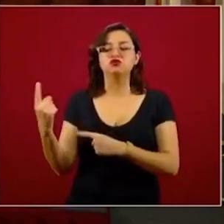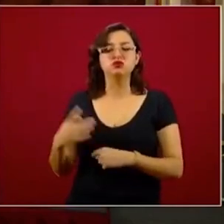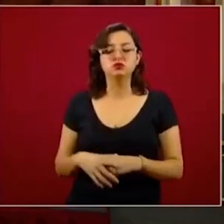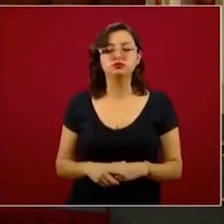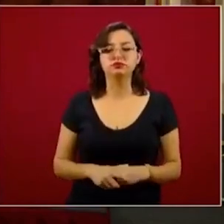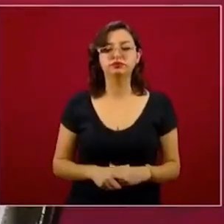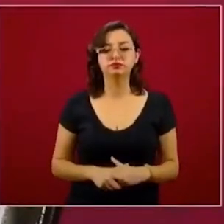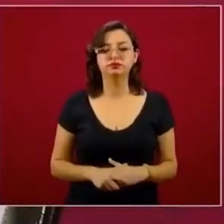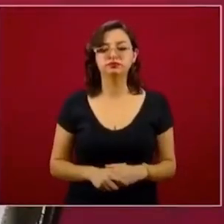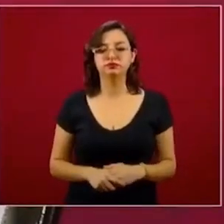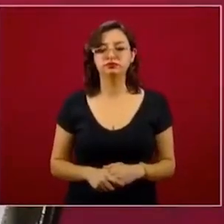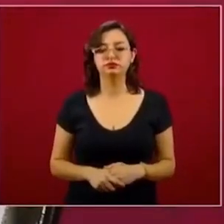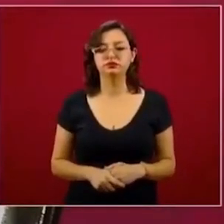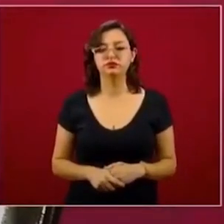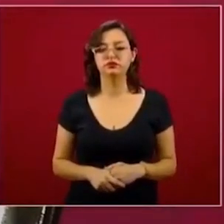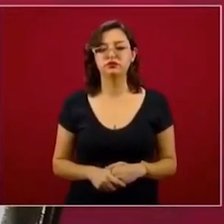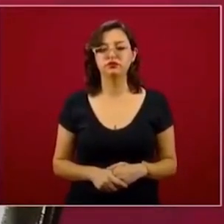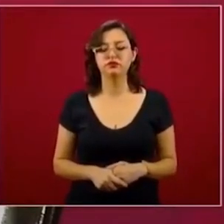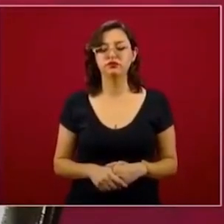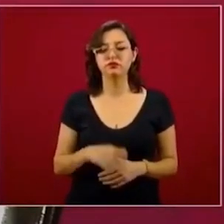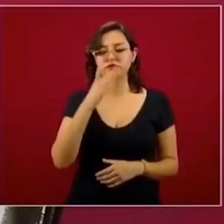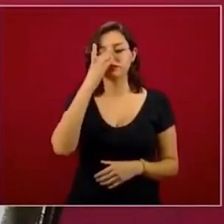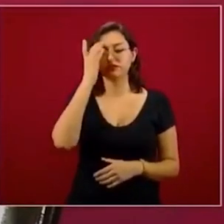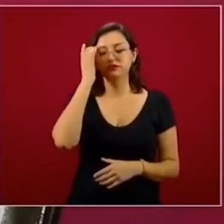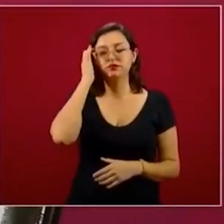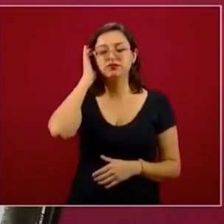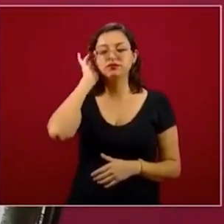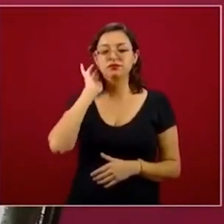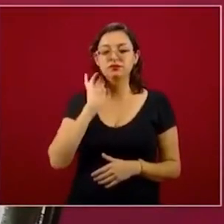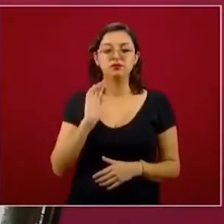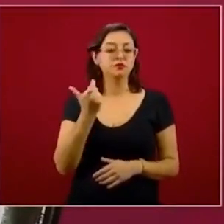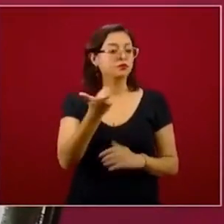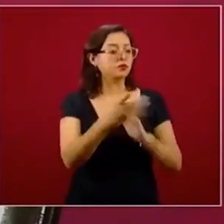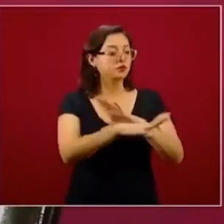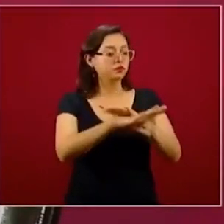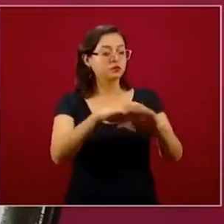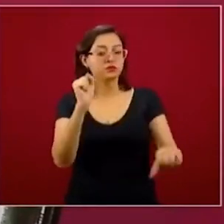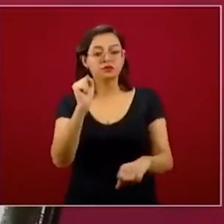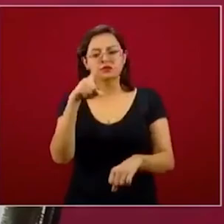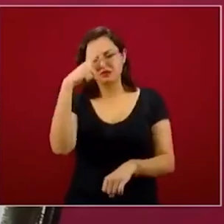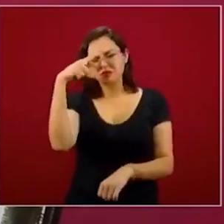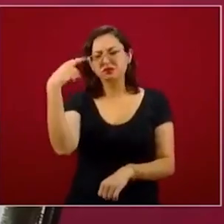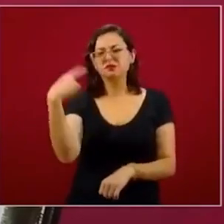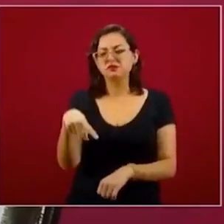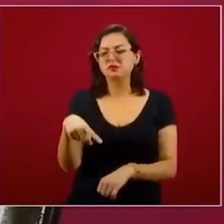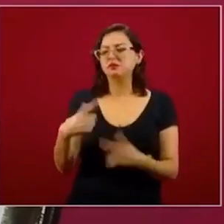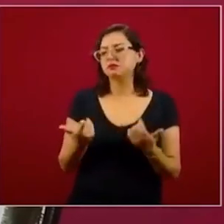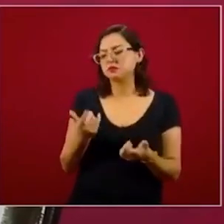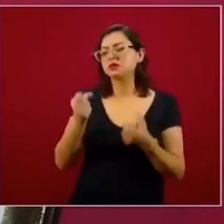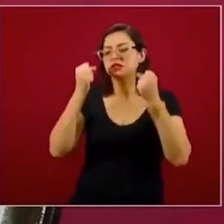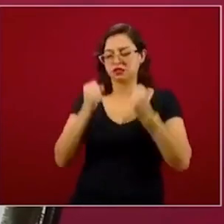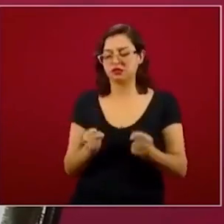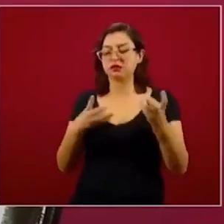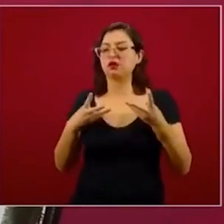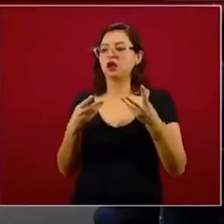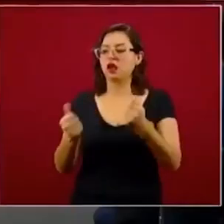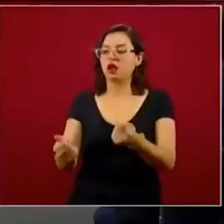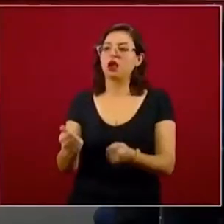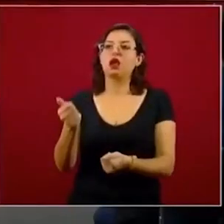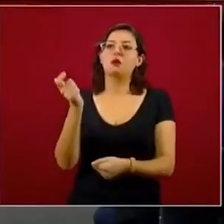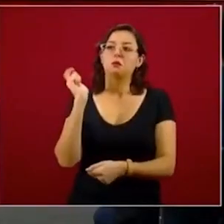El recurso que seguramente irá a pago de nómina, a compra de materia prima, a mejoras en los